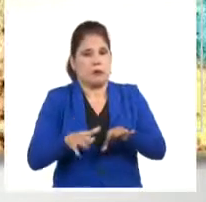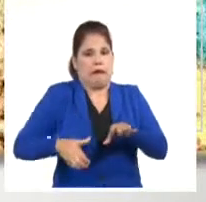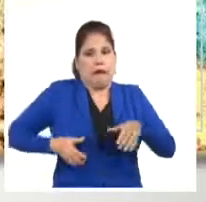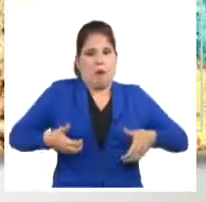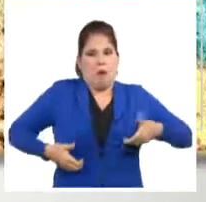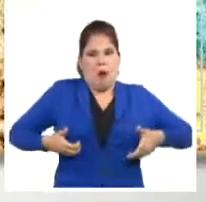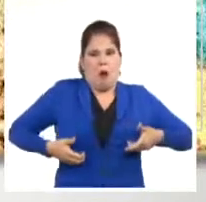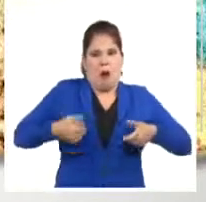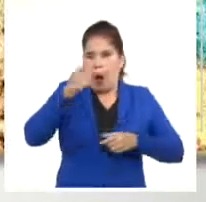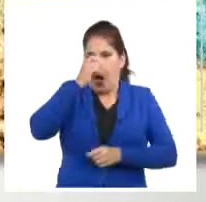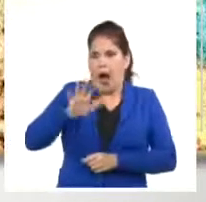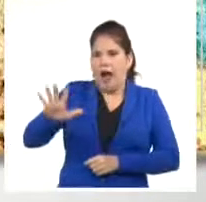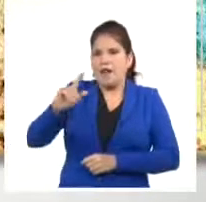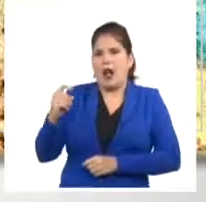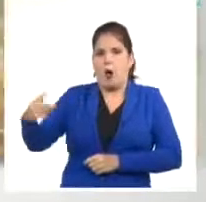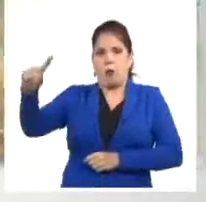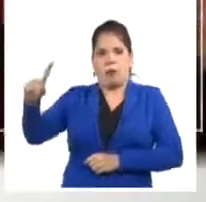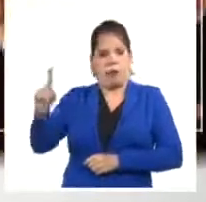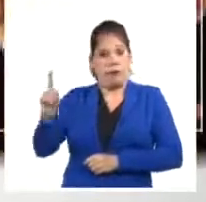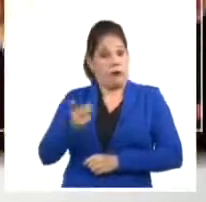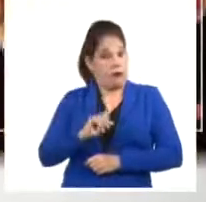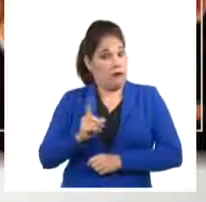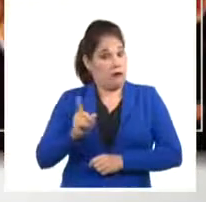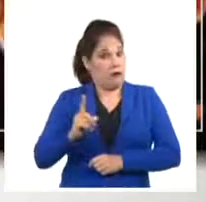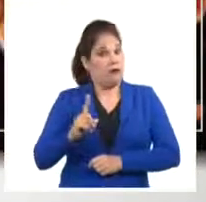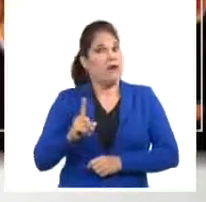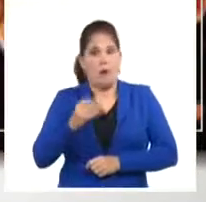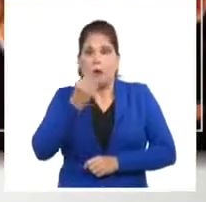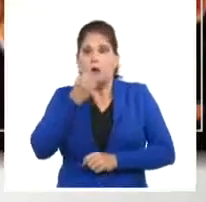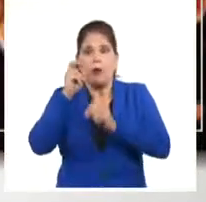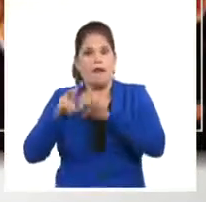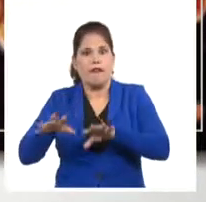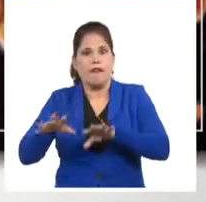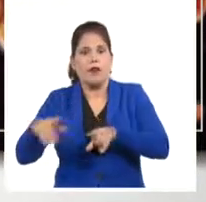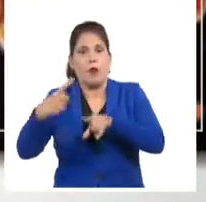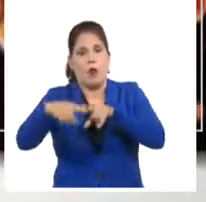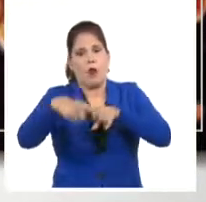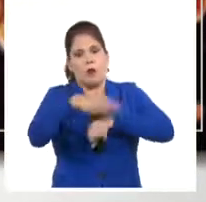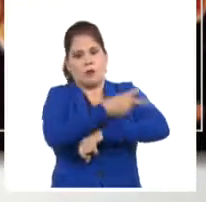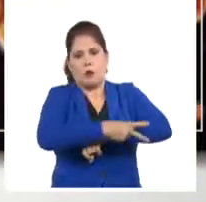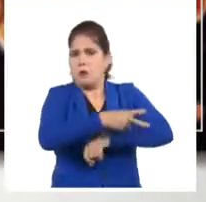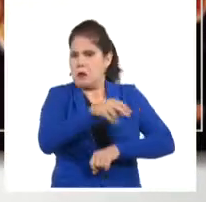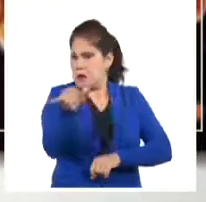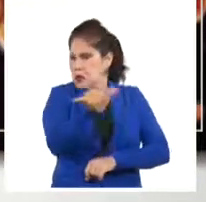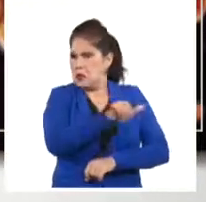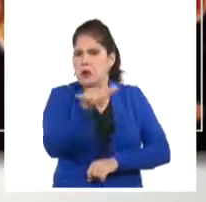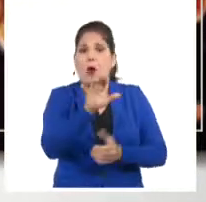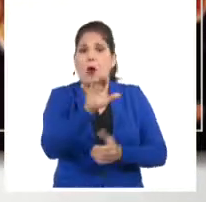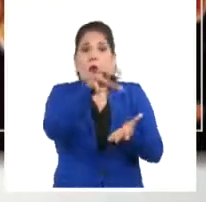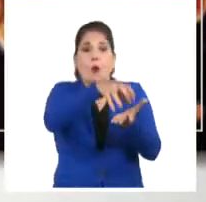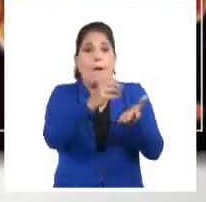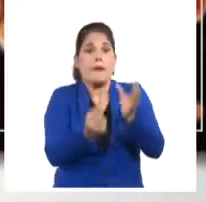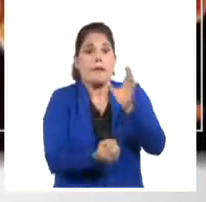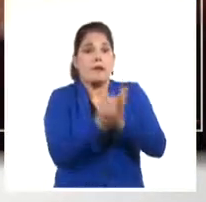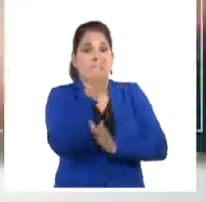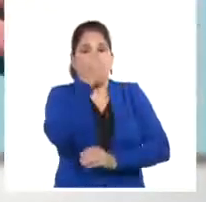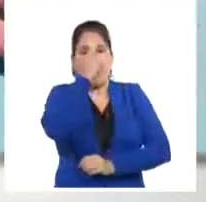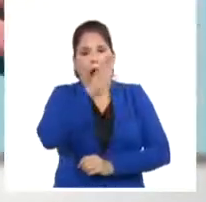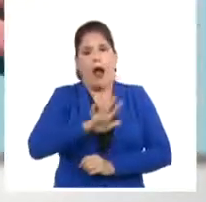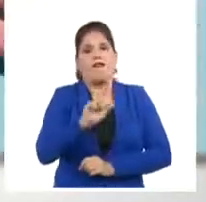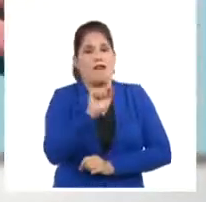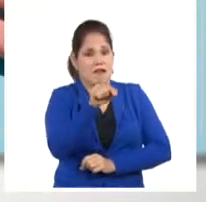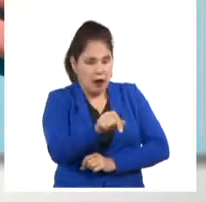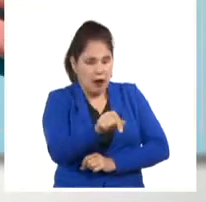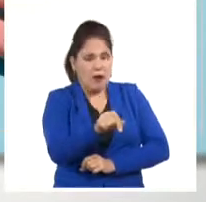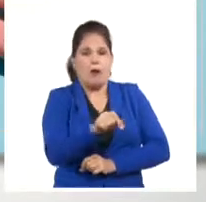del continente africano cuando se habla de los linajes del virus, haciendo referencia a su primera localización en África Occidental